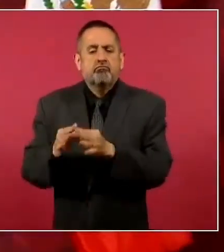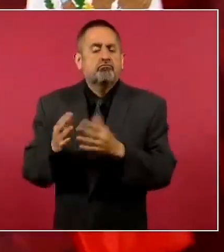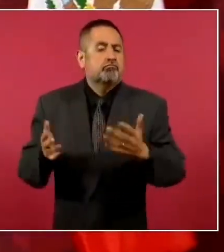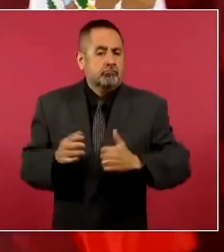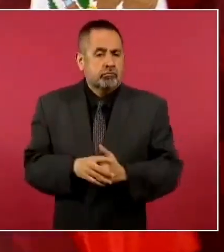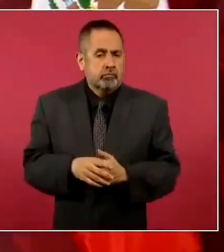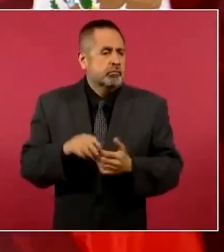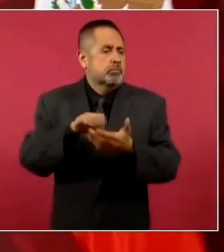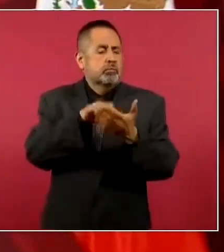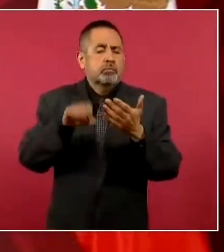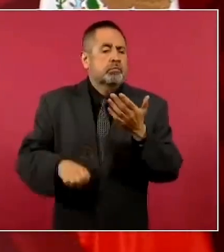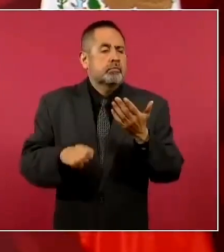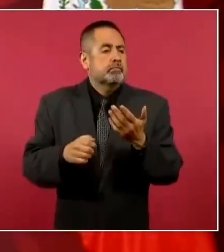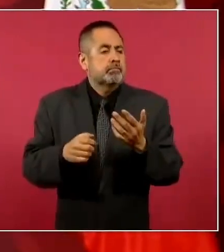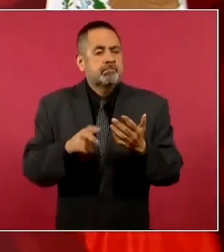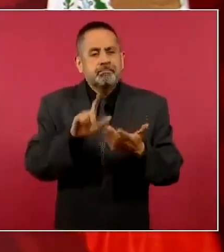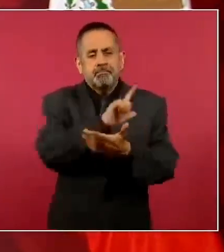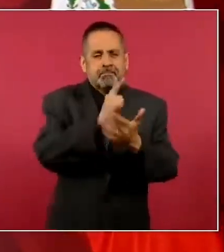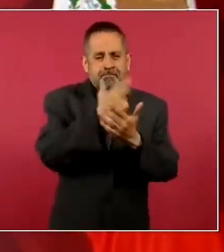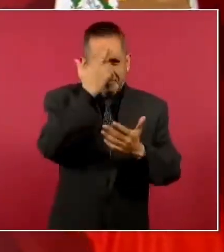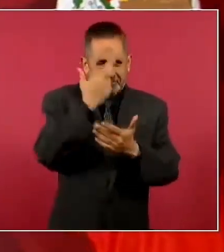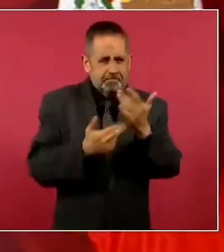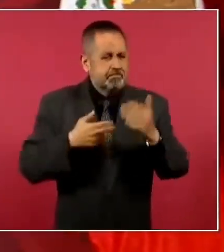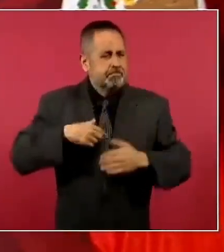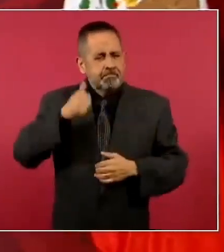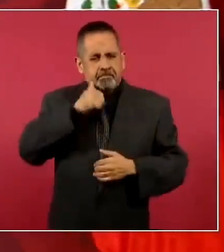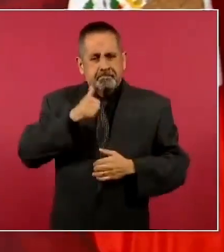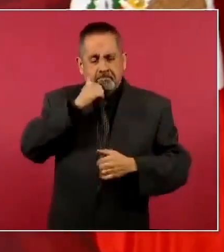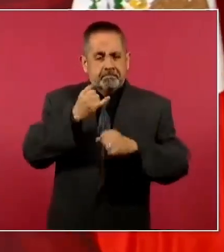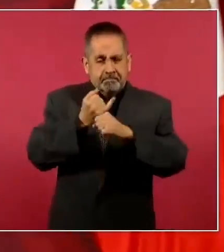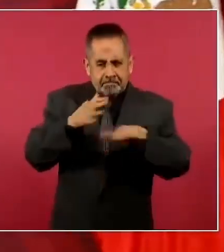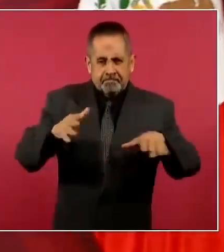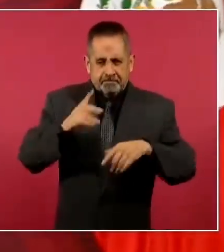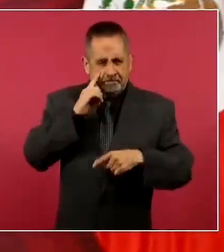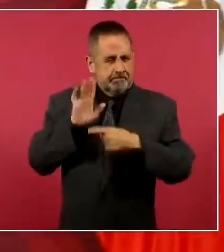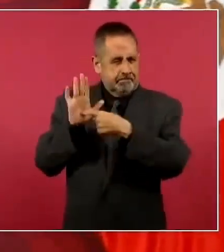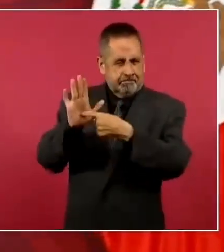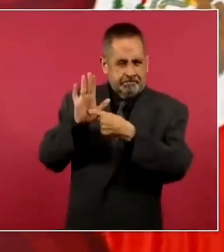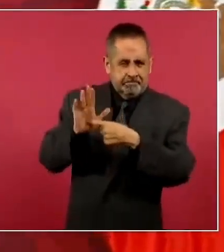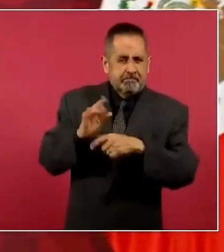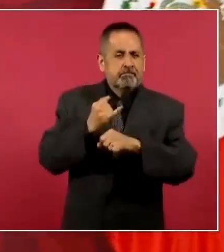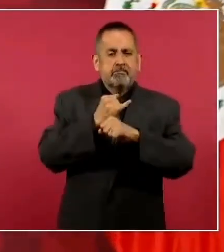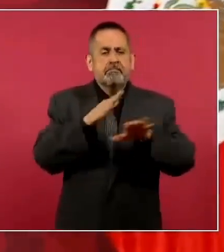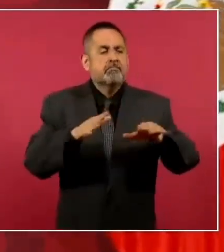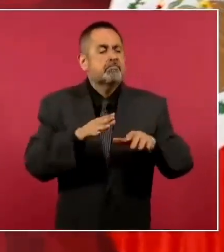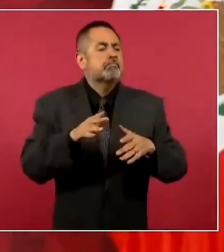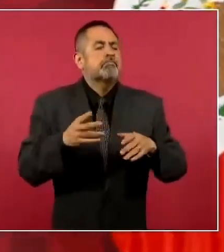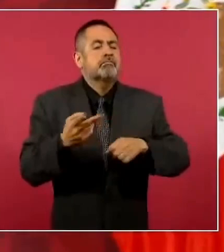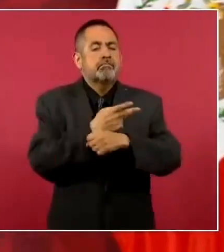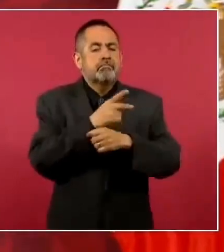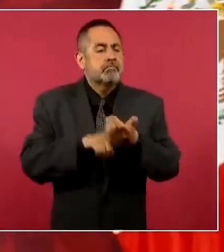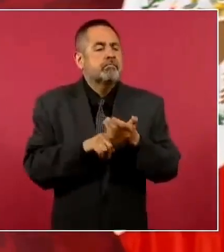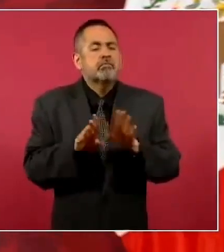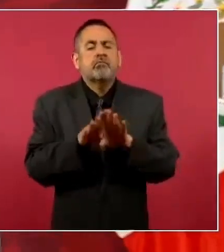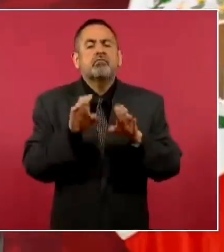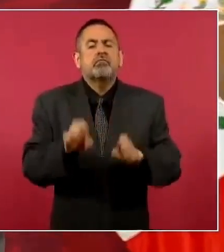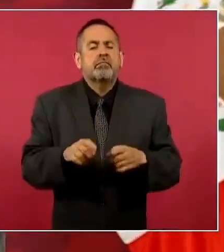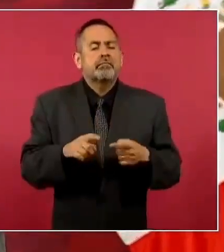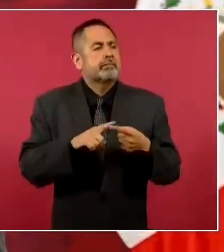incidencia delictiva. En todos mis informes, si ustedes los ven, es a ver, cómo vamos